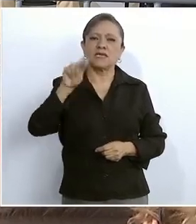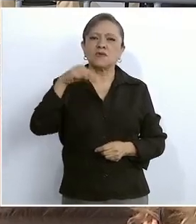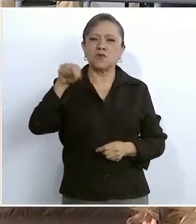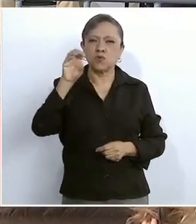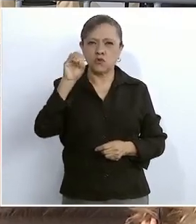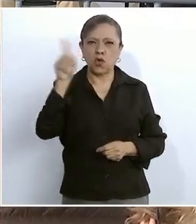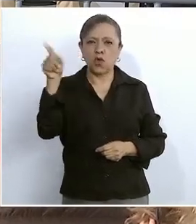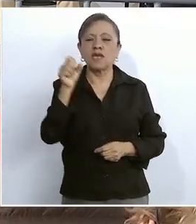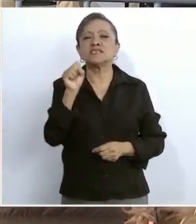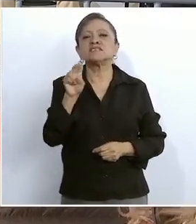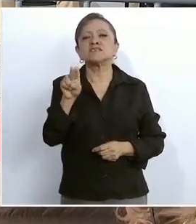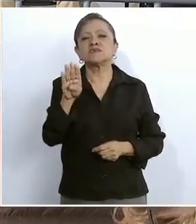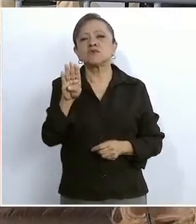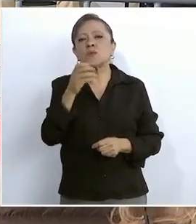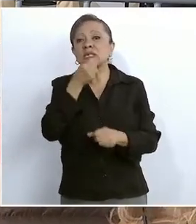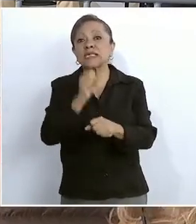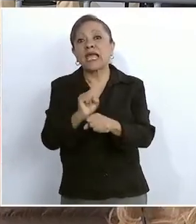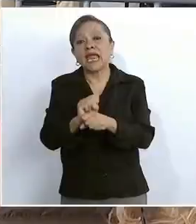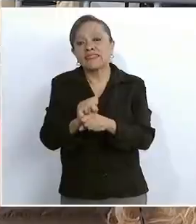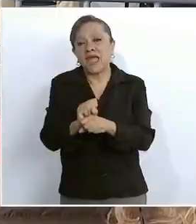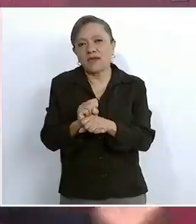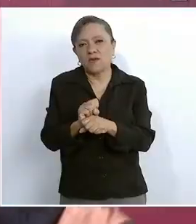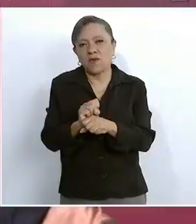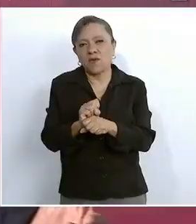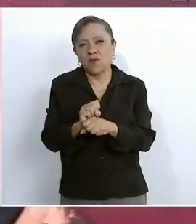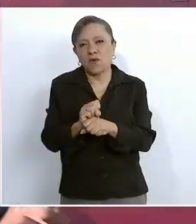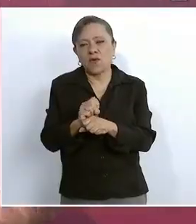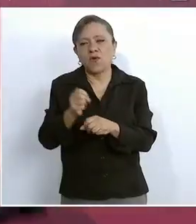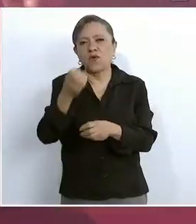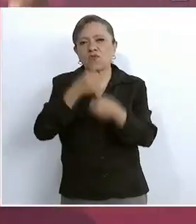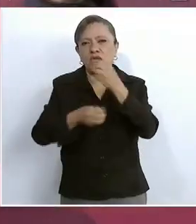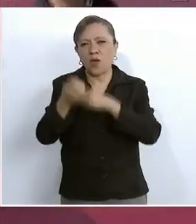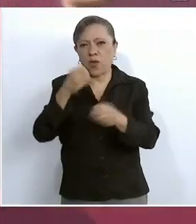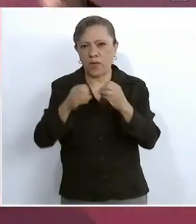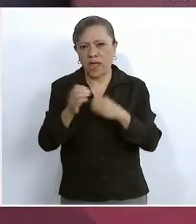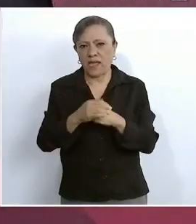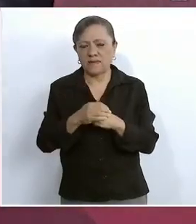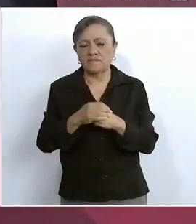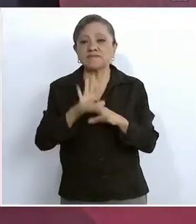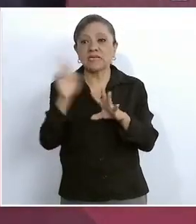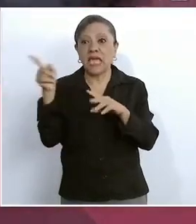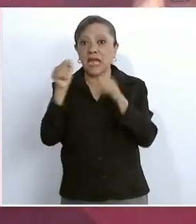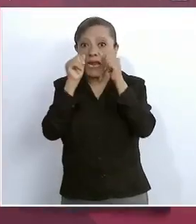de que se termine todo. Miren,